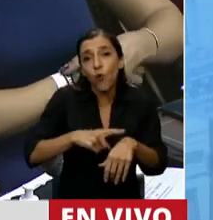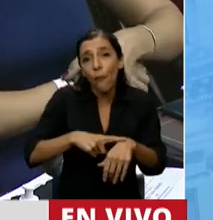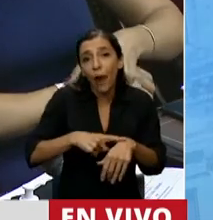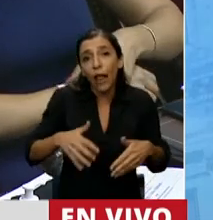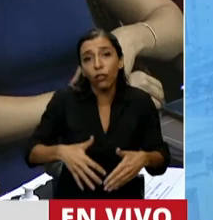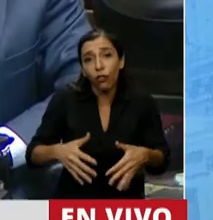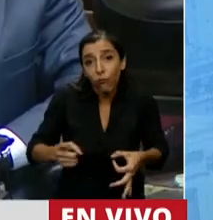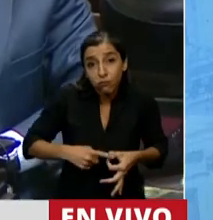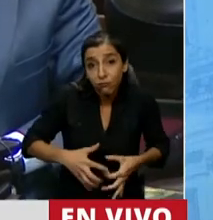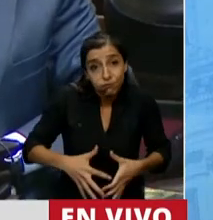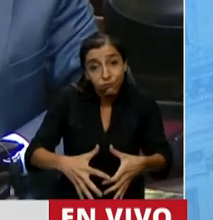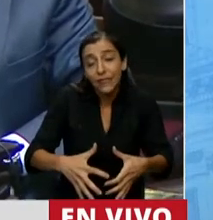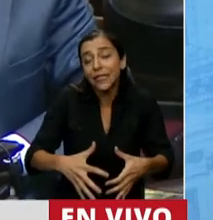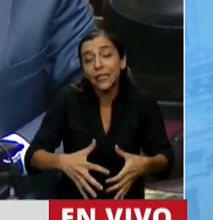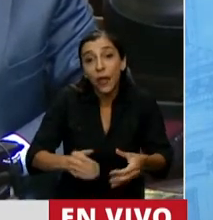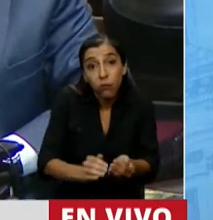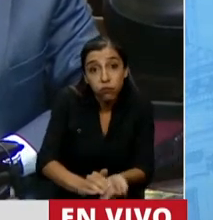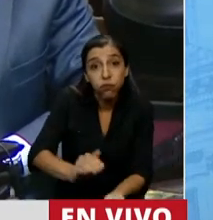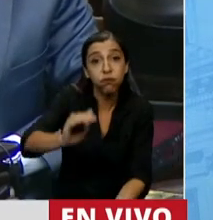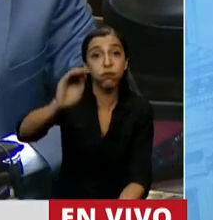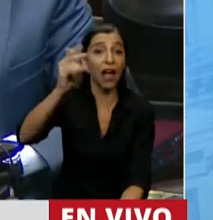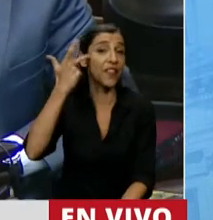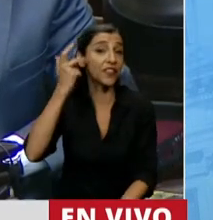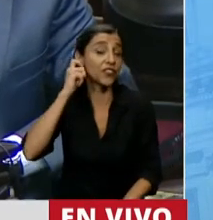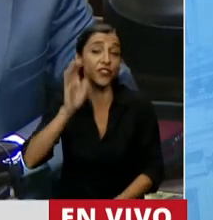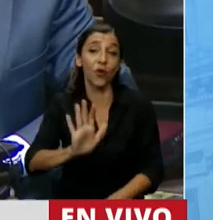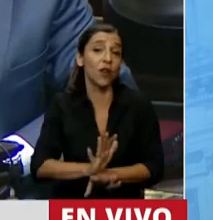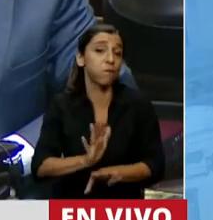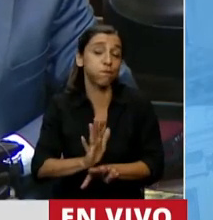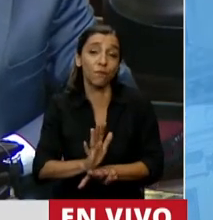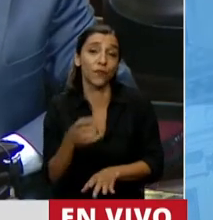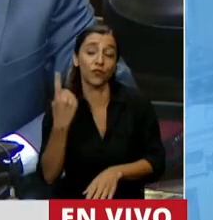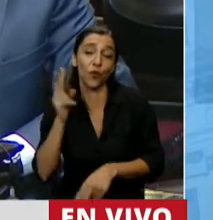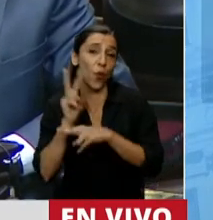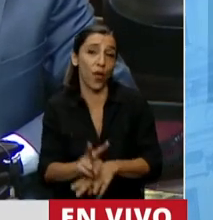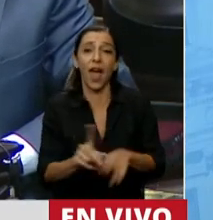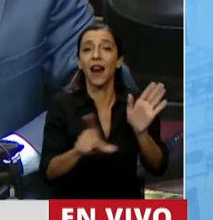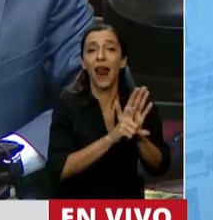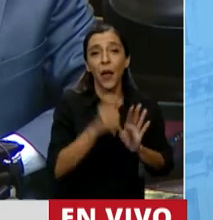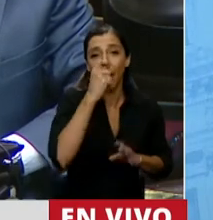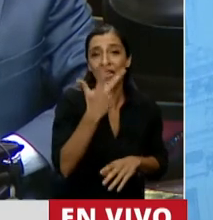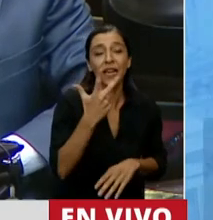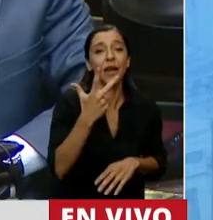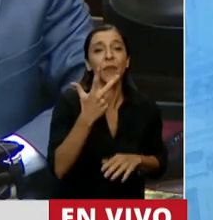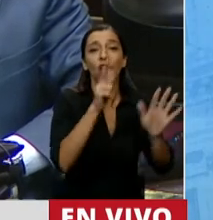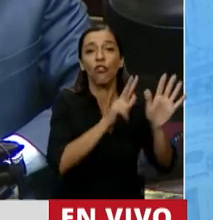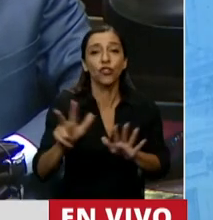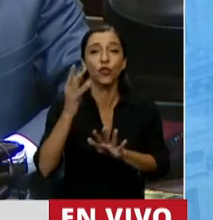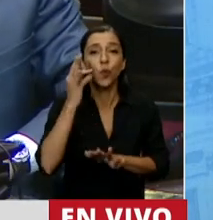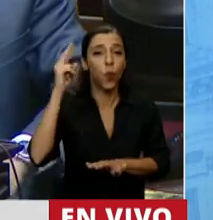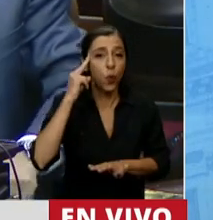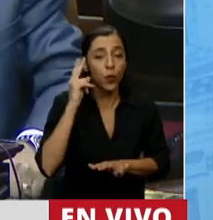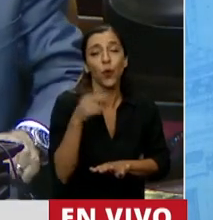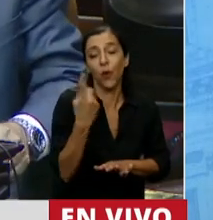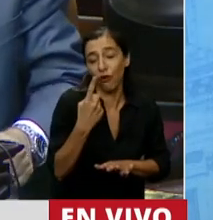y hasta los 18 años de edad. Según la ley 23.849 que aprueba la